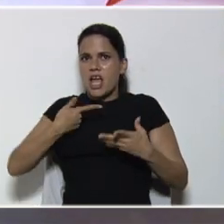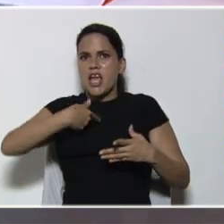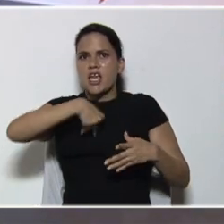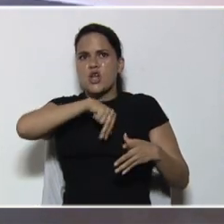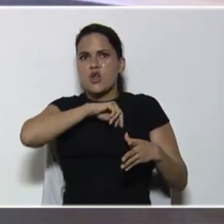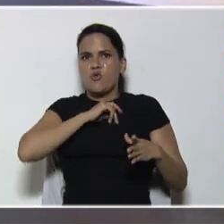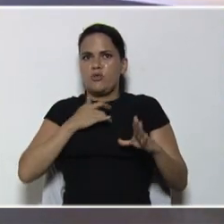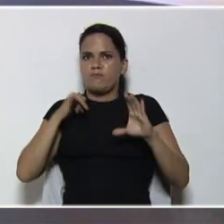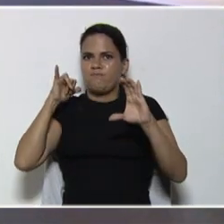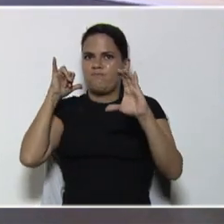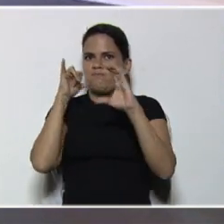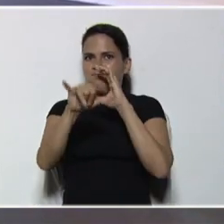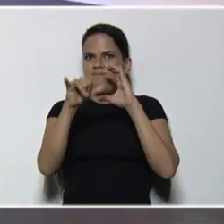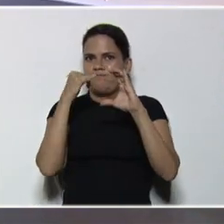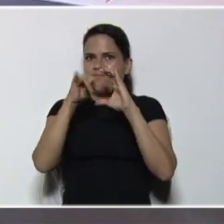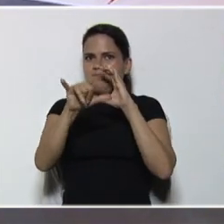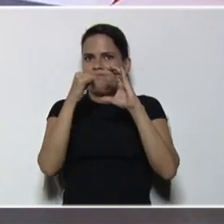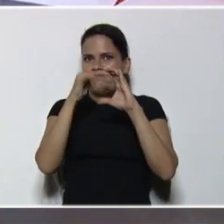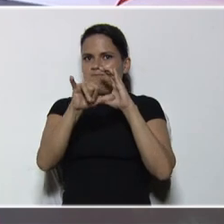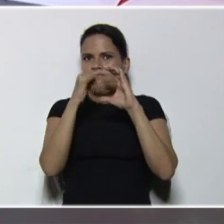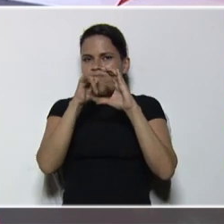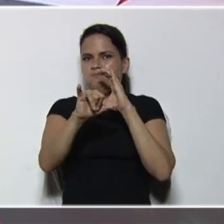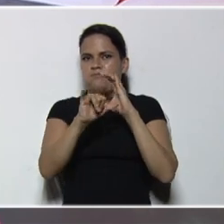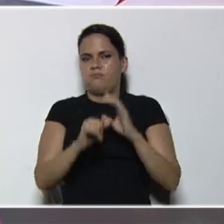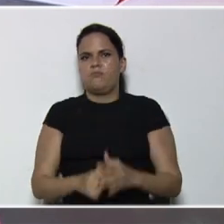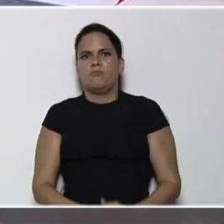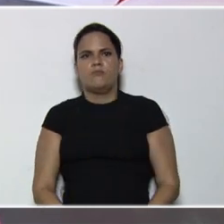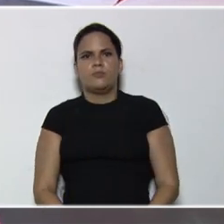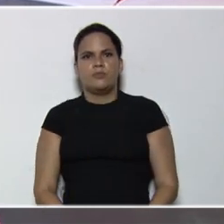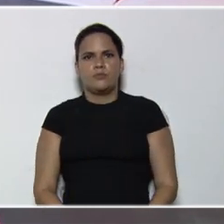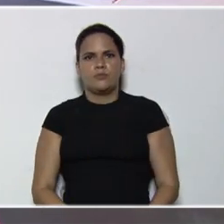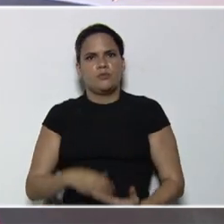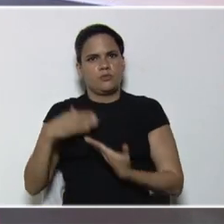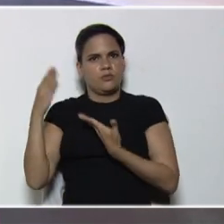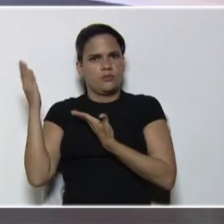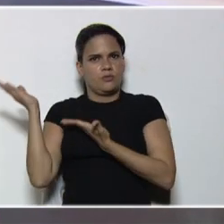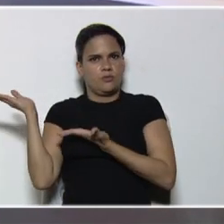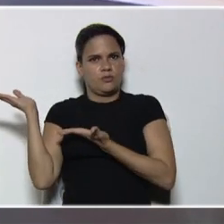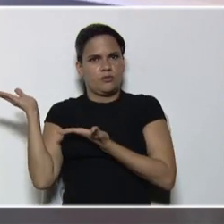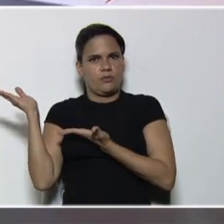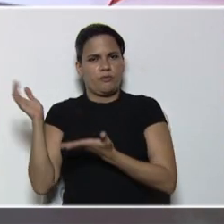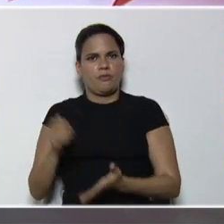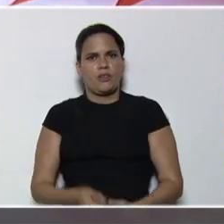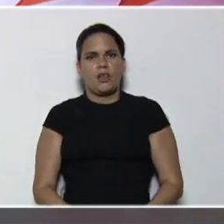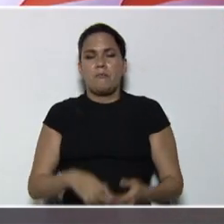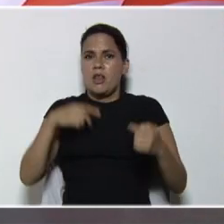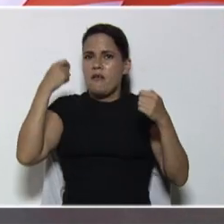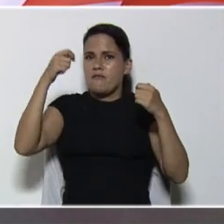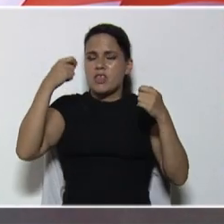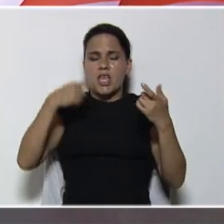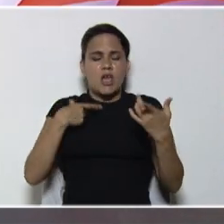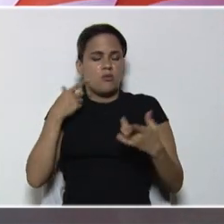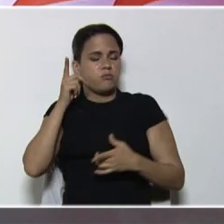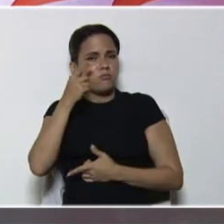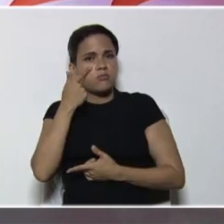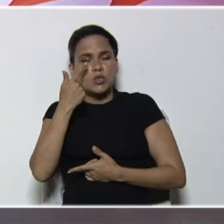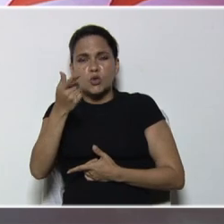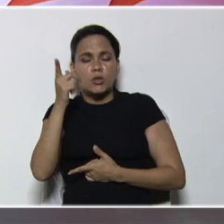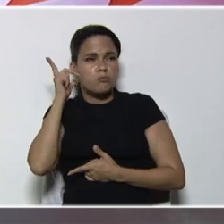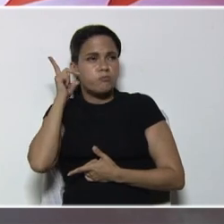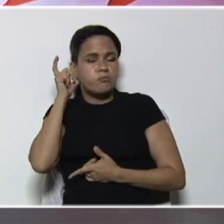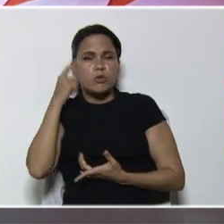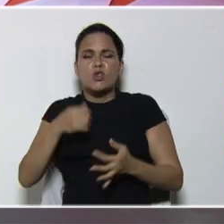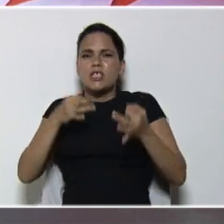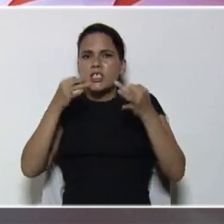nuestra cuenta oficial, de la página, de YouTube, una plataforma para videos, una plataforma audiovisual, en donde siempre